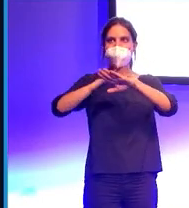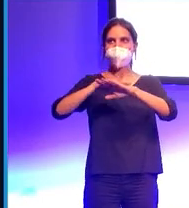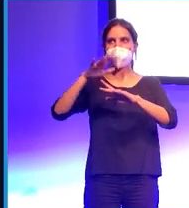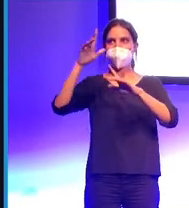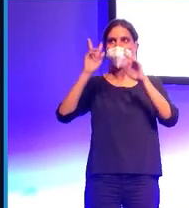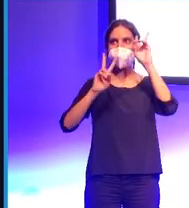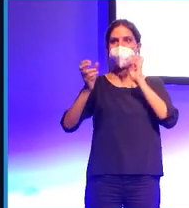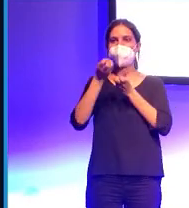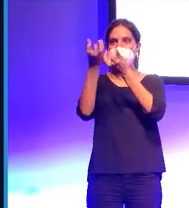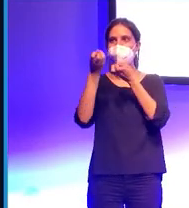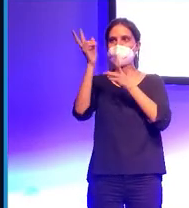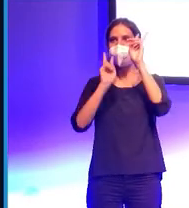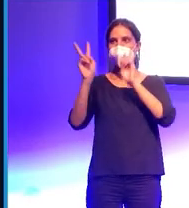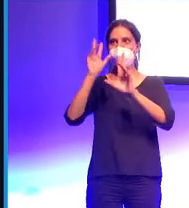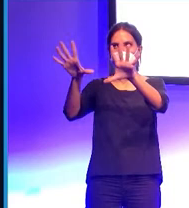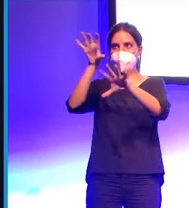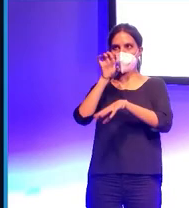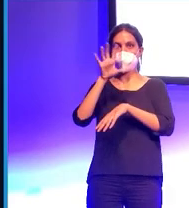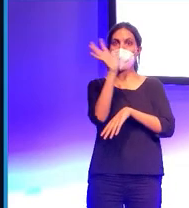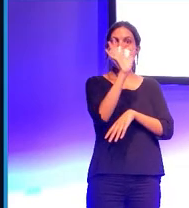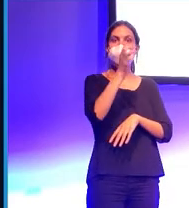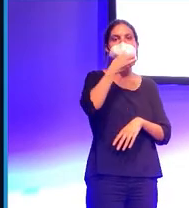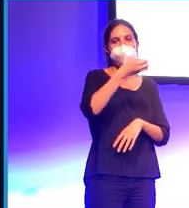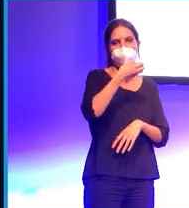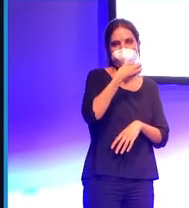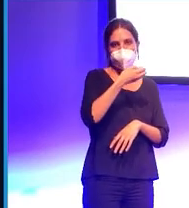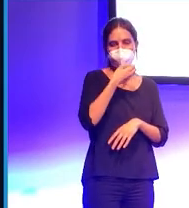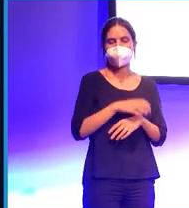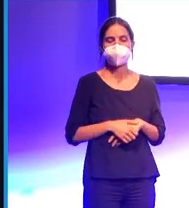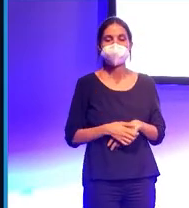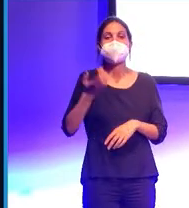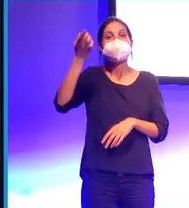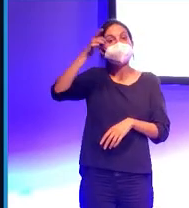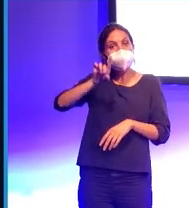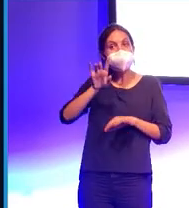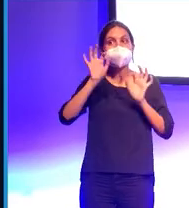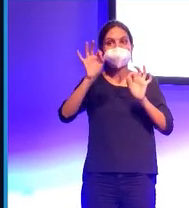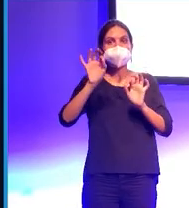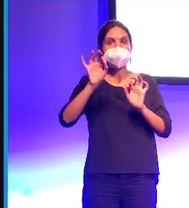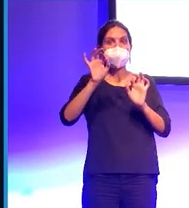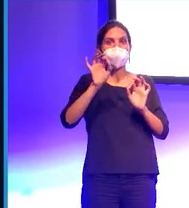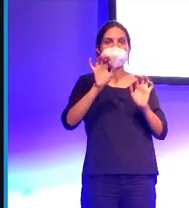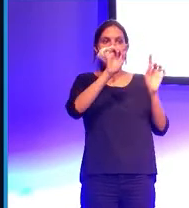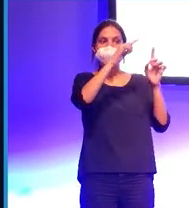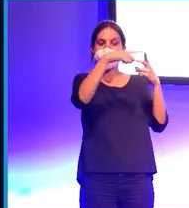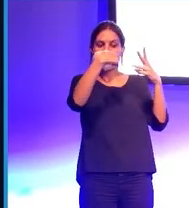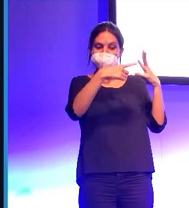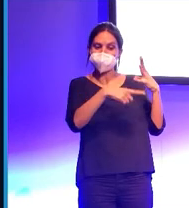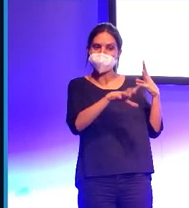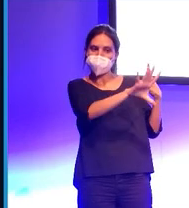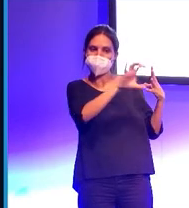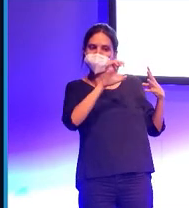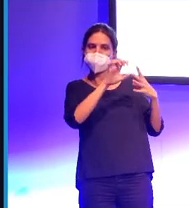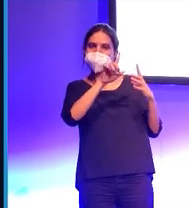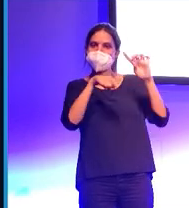o los micrófonos. Una cosa interesante de estos sensores es que nos permiten capturar estas señales y se representan de forma numérica en la